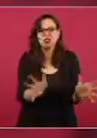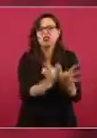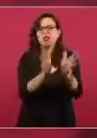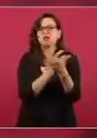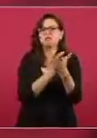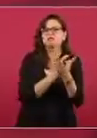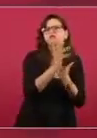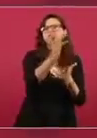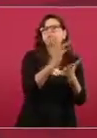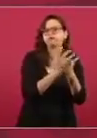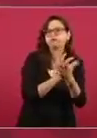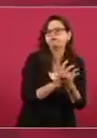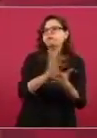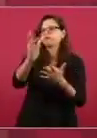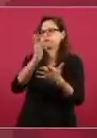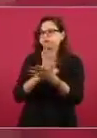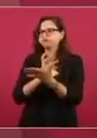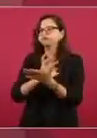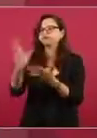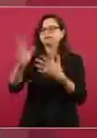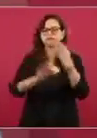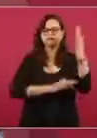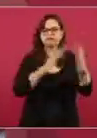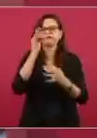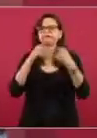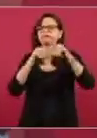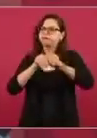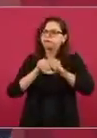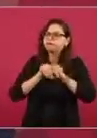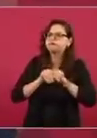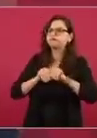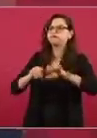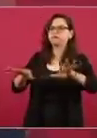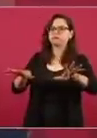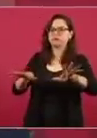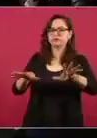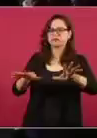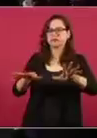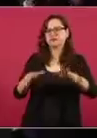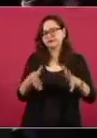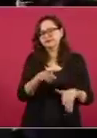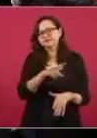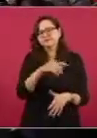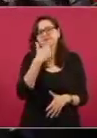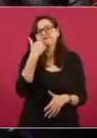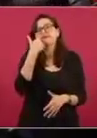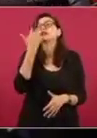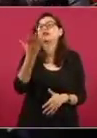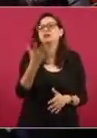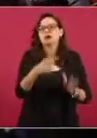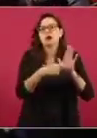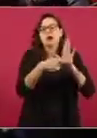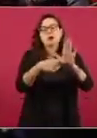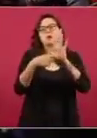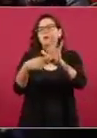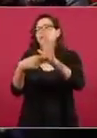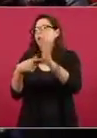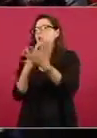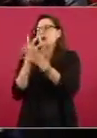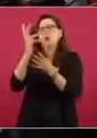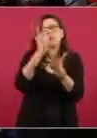periodismo amarillista, sensacionalista.